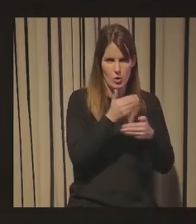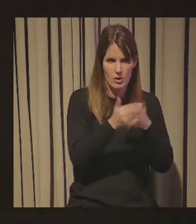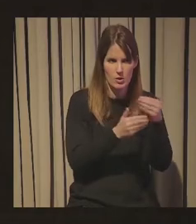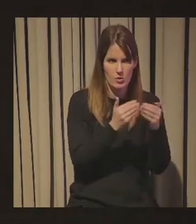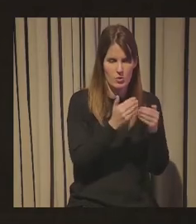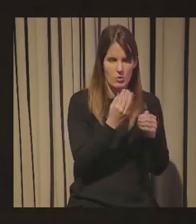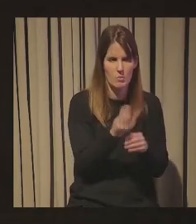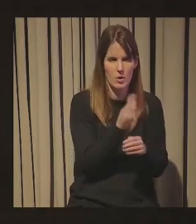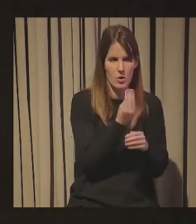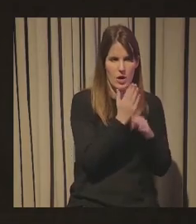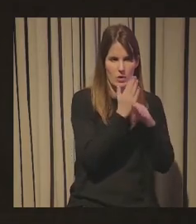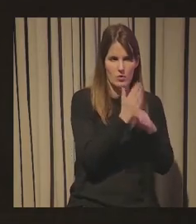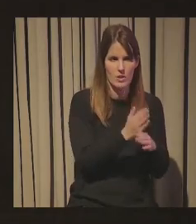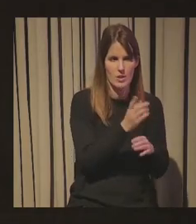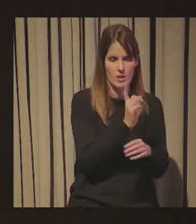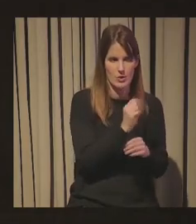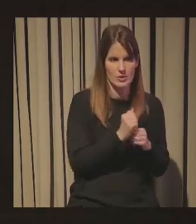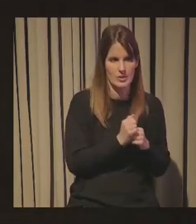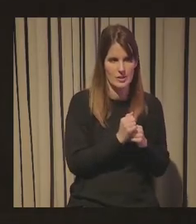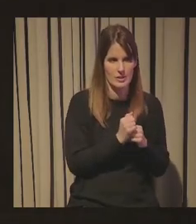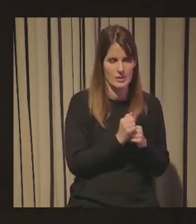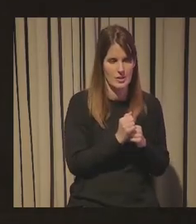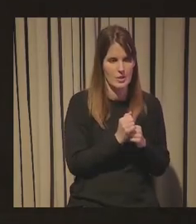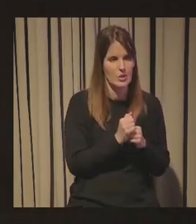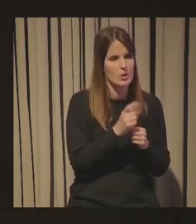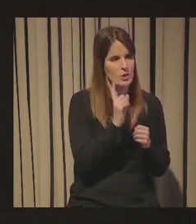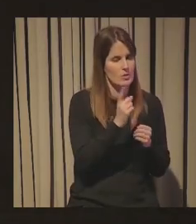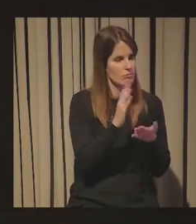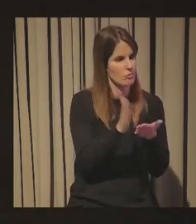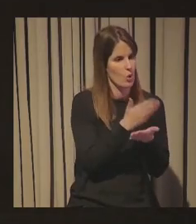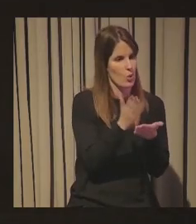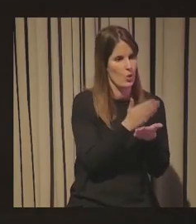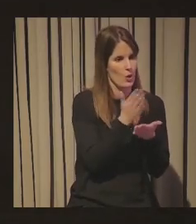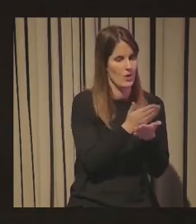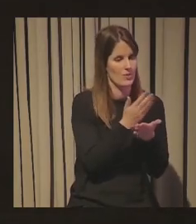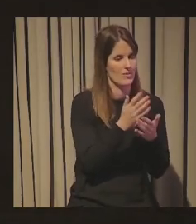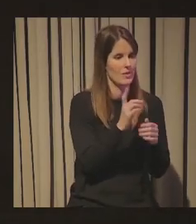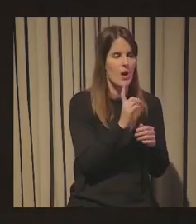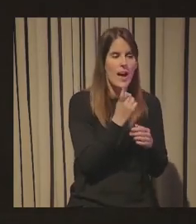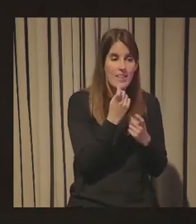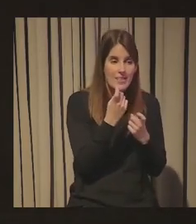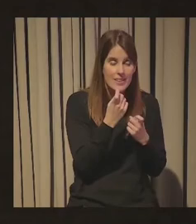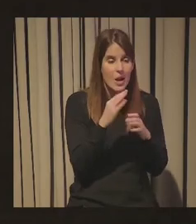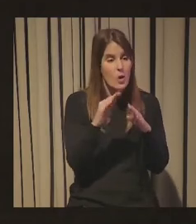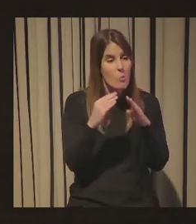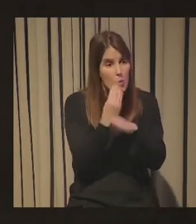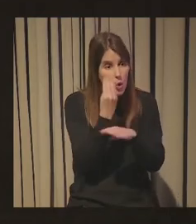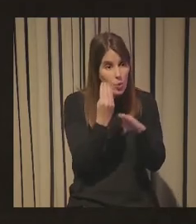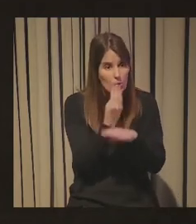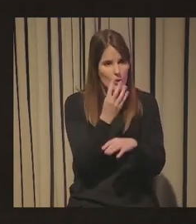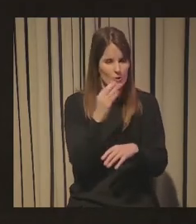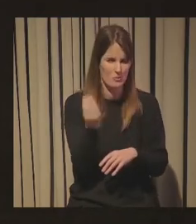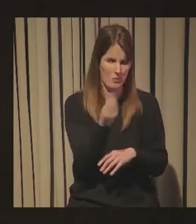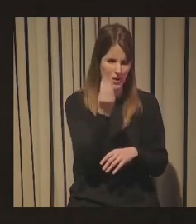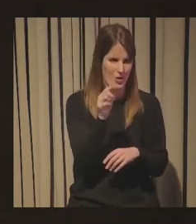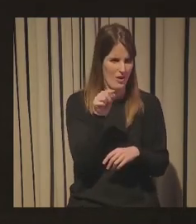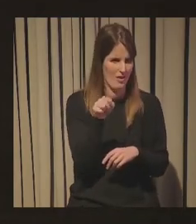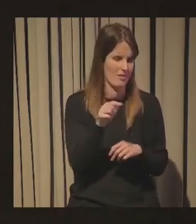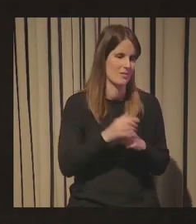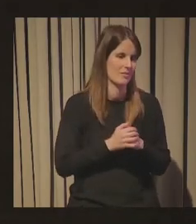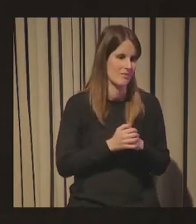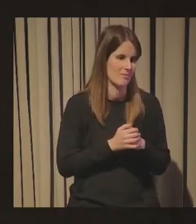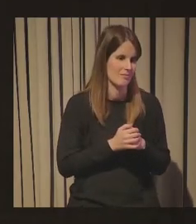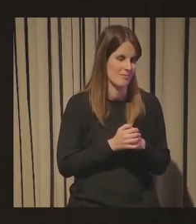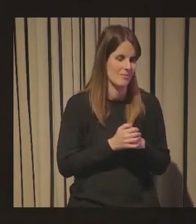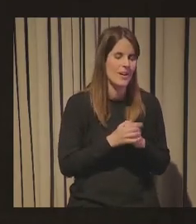ya no es la eficiencia en proceso ya no es la industrialización no es hacer mejor las cosas sino que hay que hacer mejores cosas hay que tener propuestas de